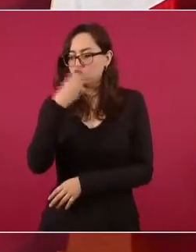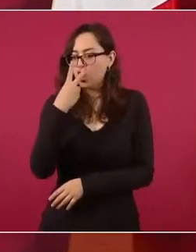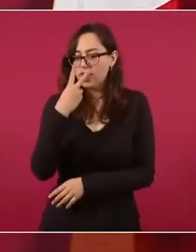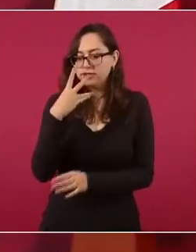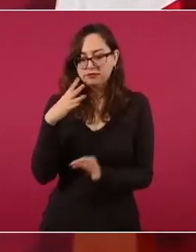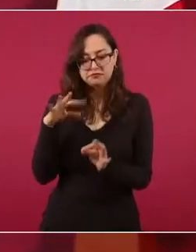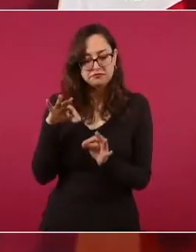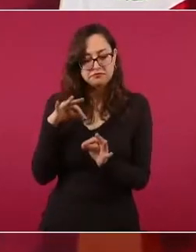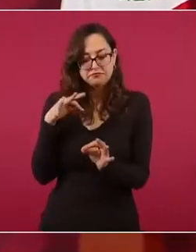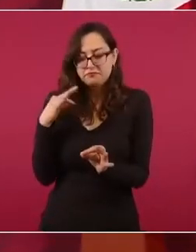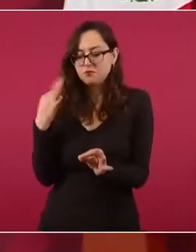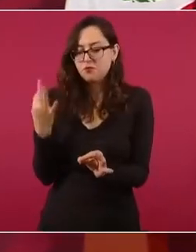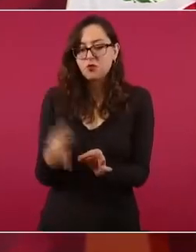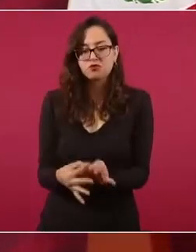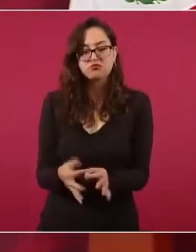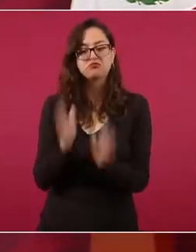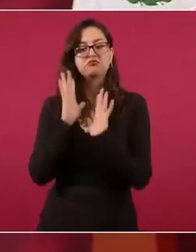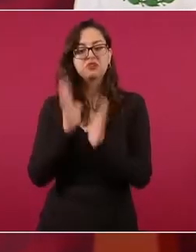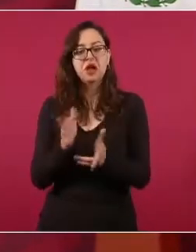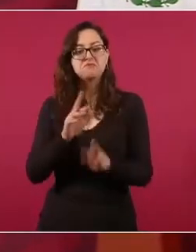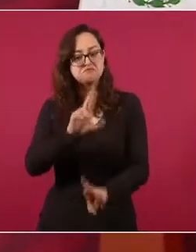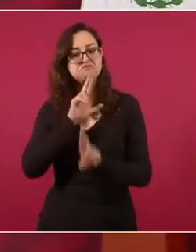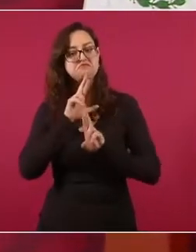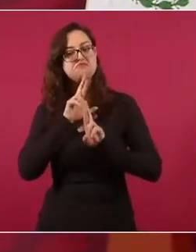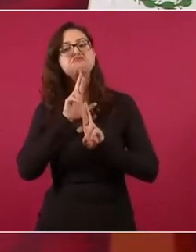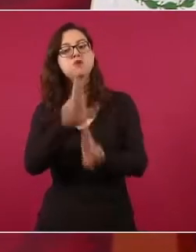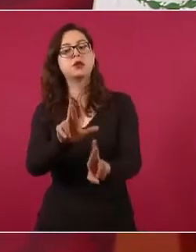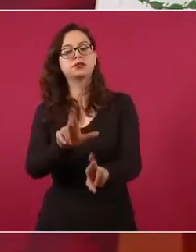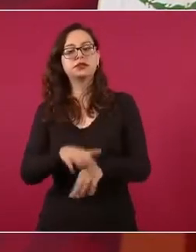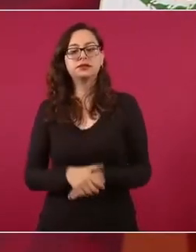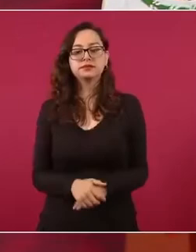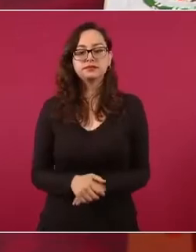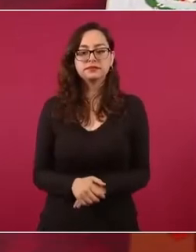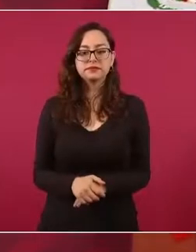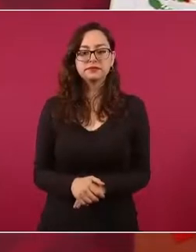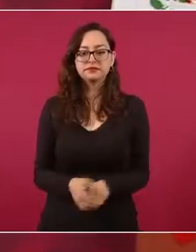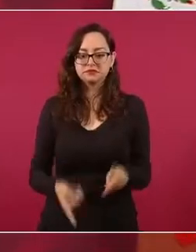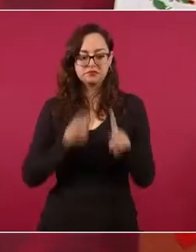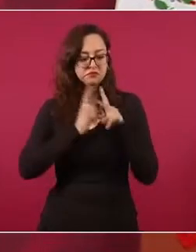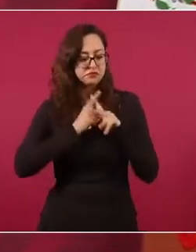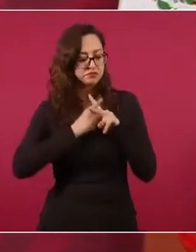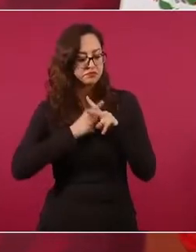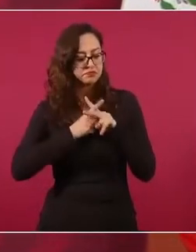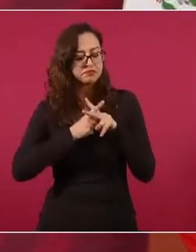el 90 por ciento